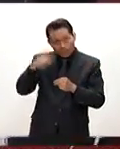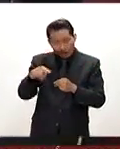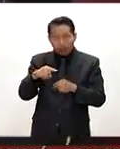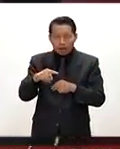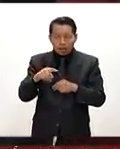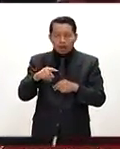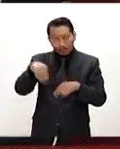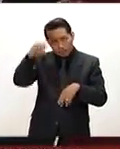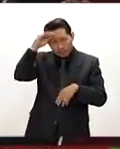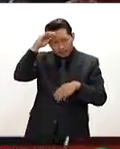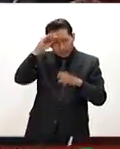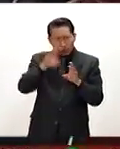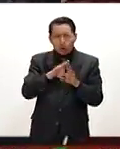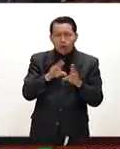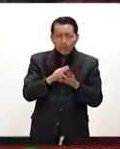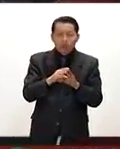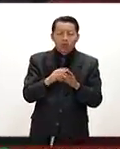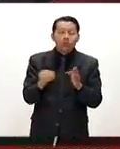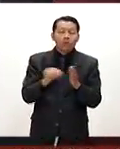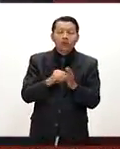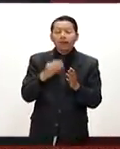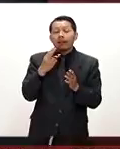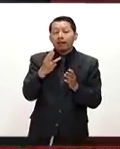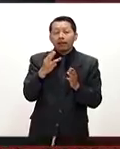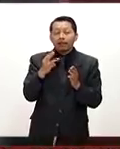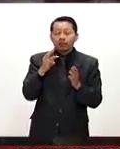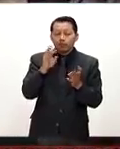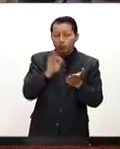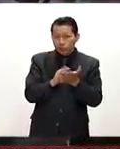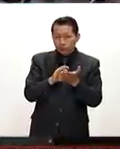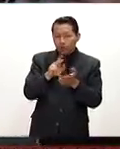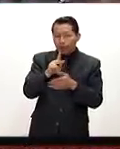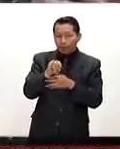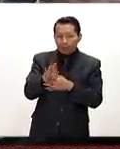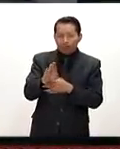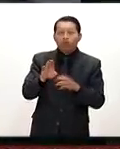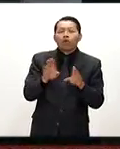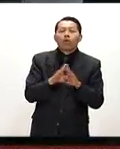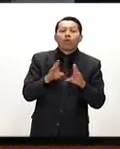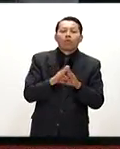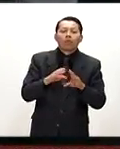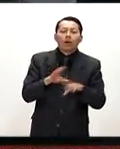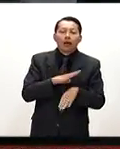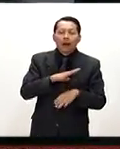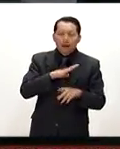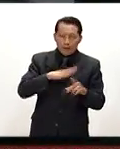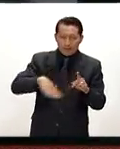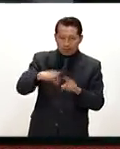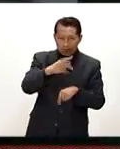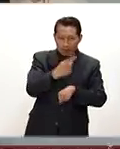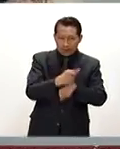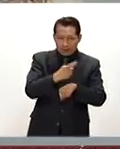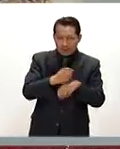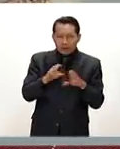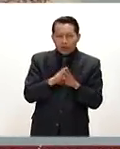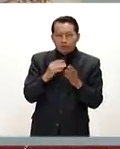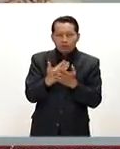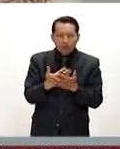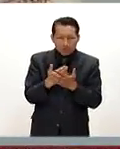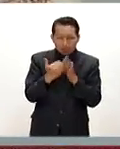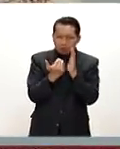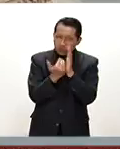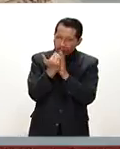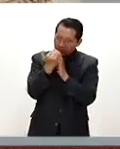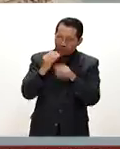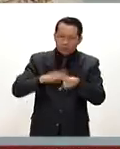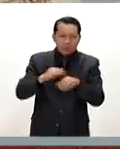adicional todavía de casi tres puntos del PIB. El superávit primario, que era lo que estábamos esperando que creciera